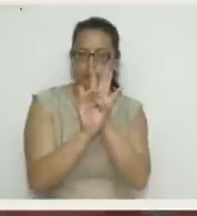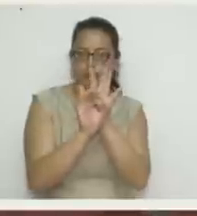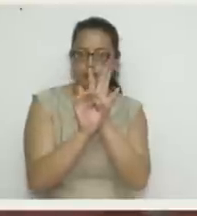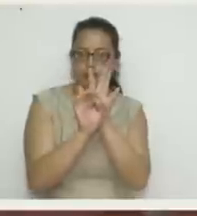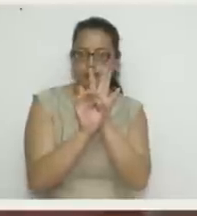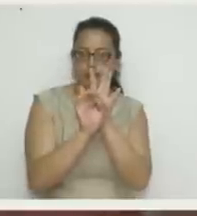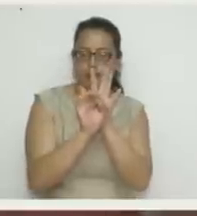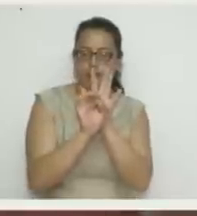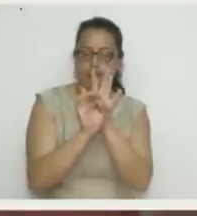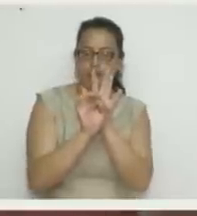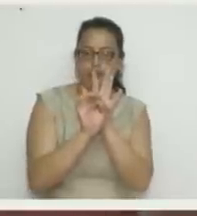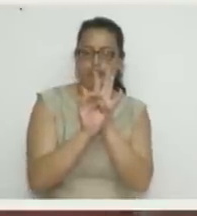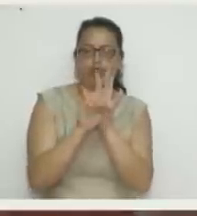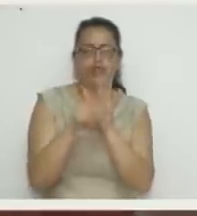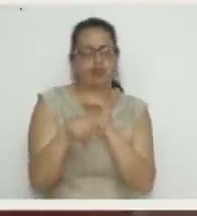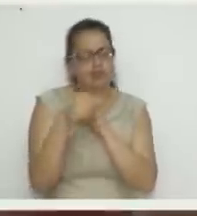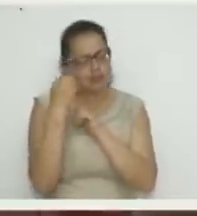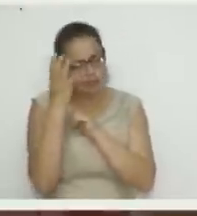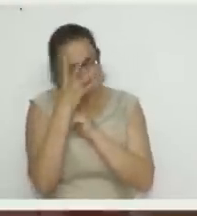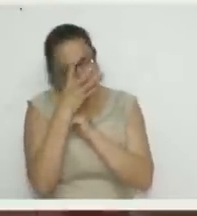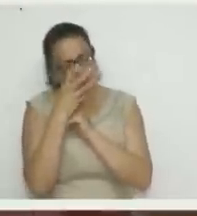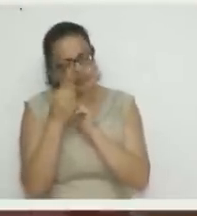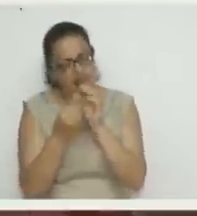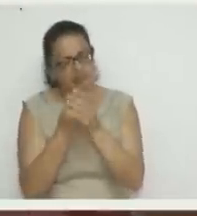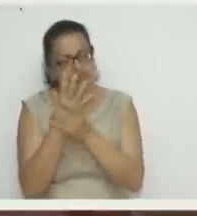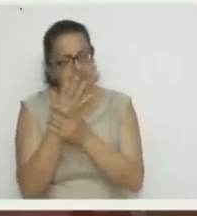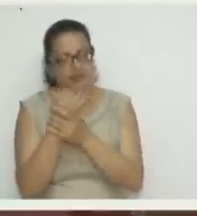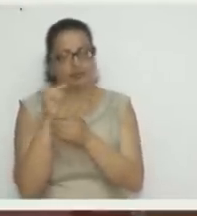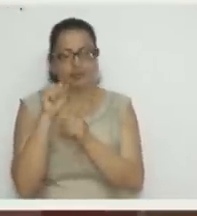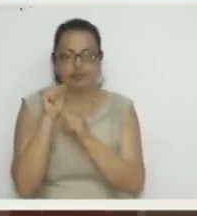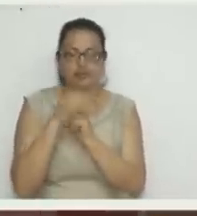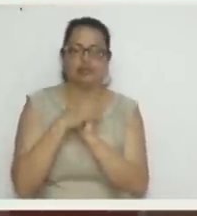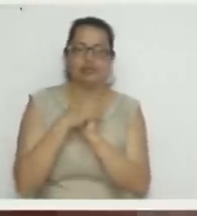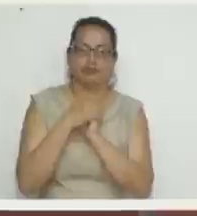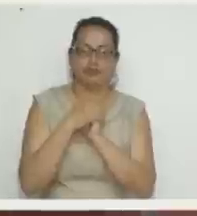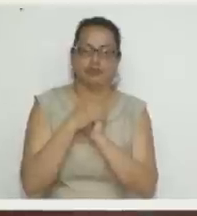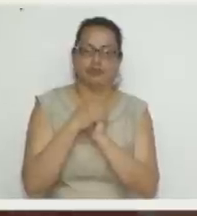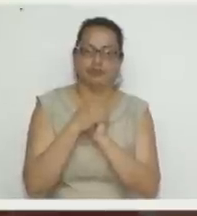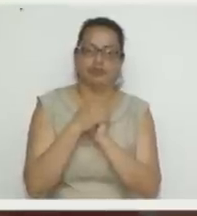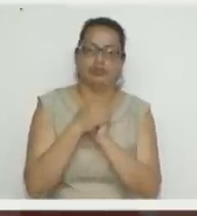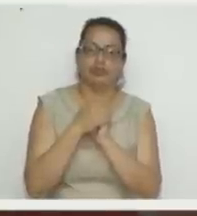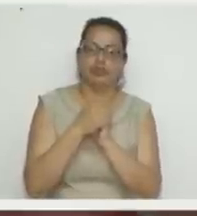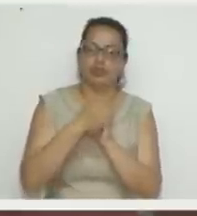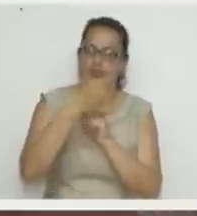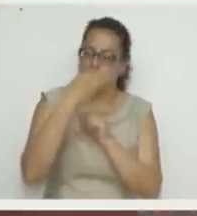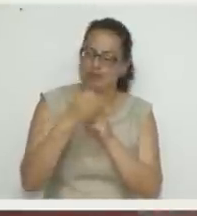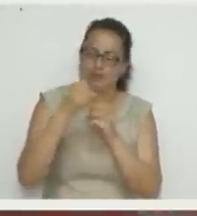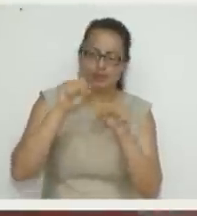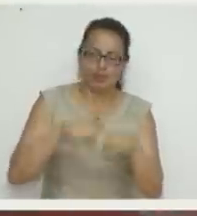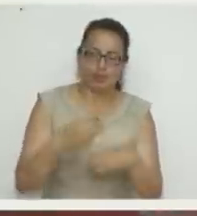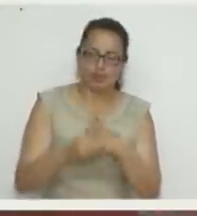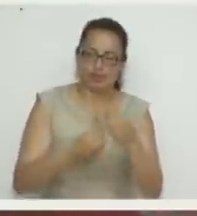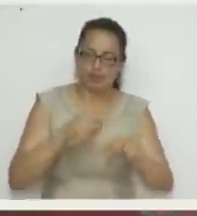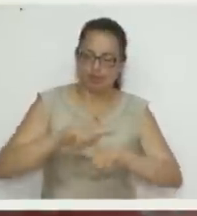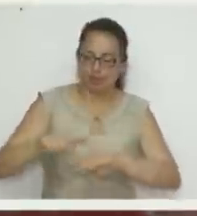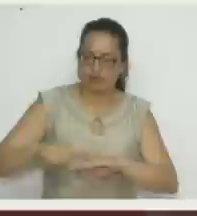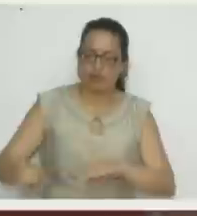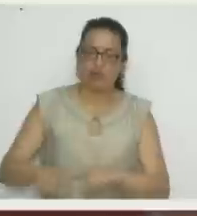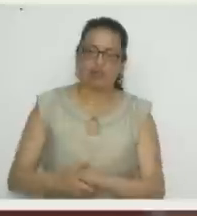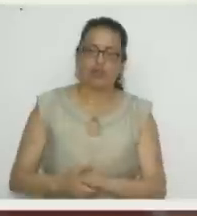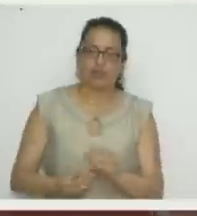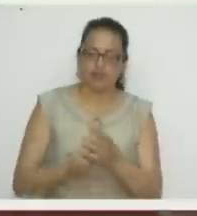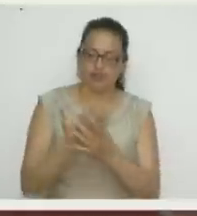Queda bien bonita la florecita, ¿cierto? Sí. Y usamos, podemos hacerlas diferentes, las flores.